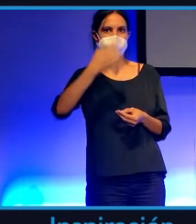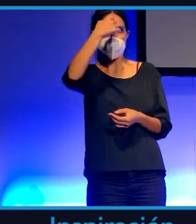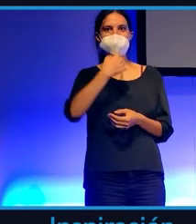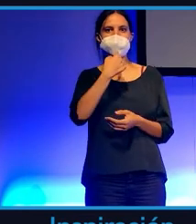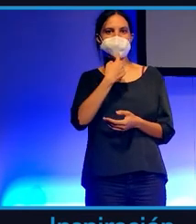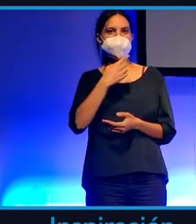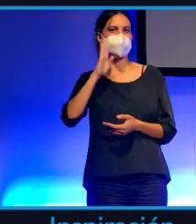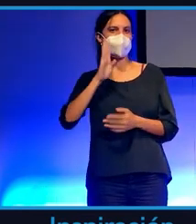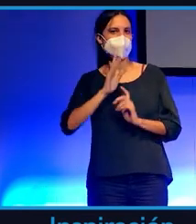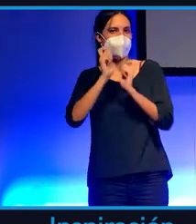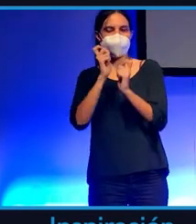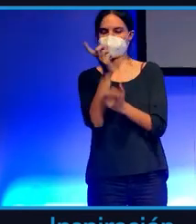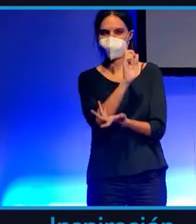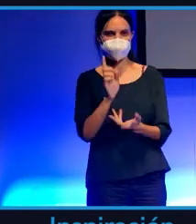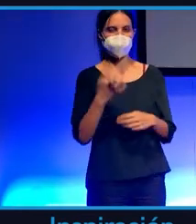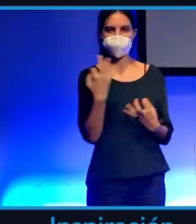¿Bitcoin consume mucha energía?